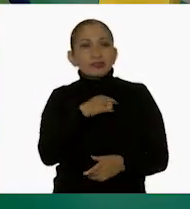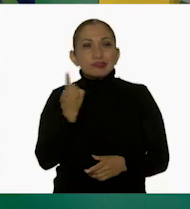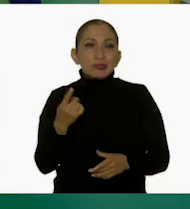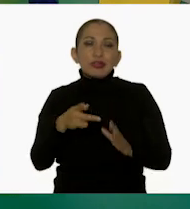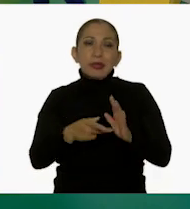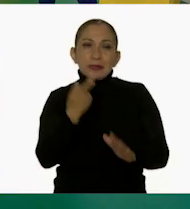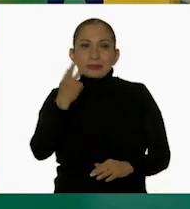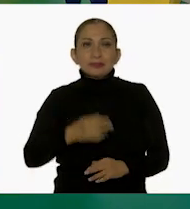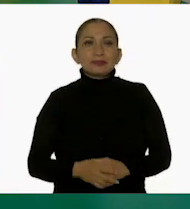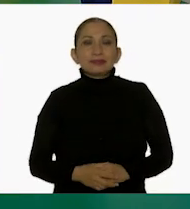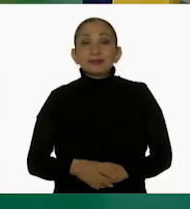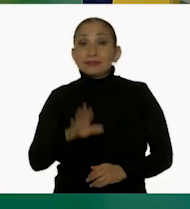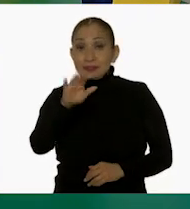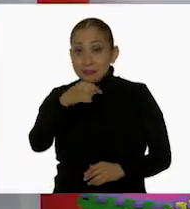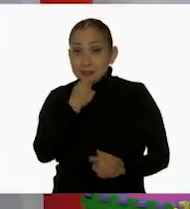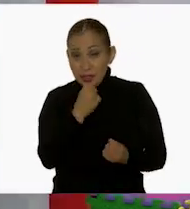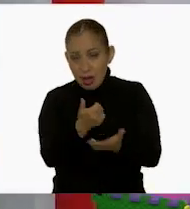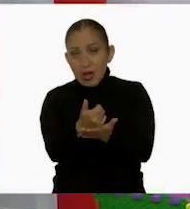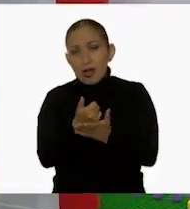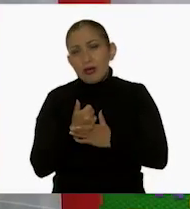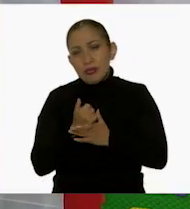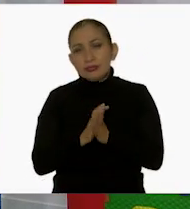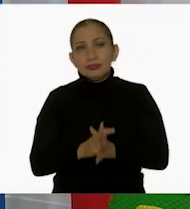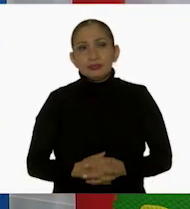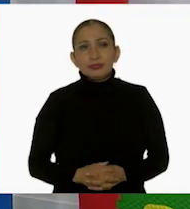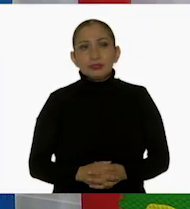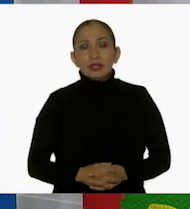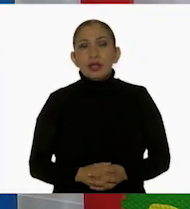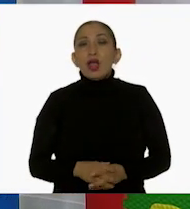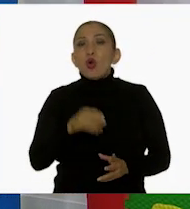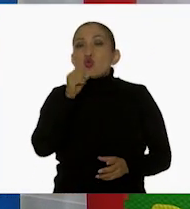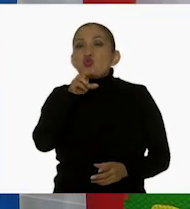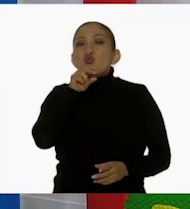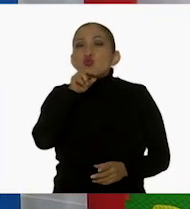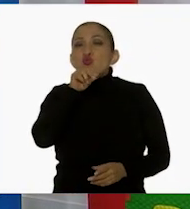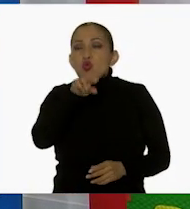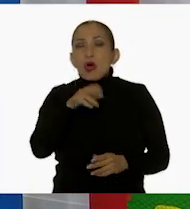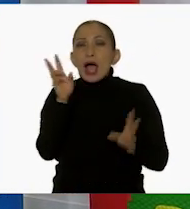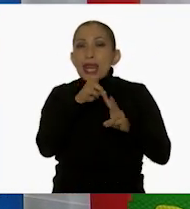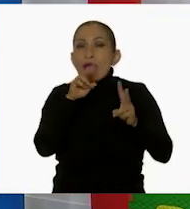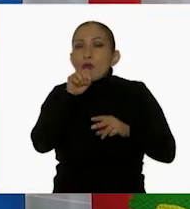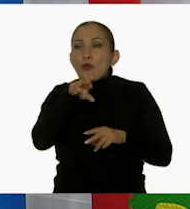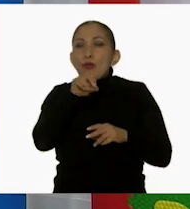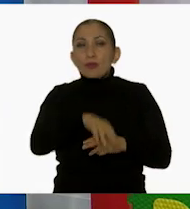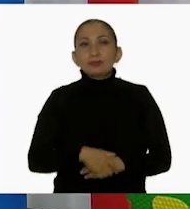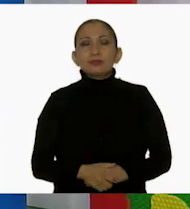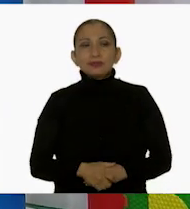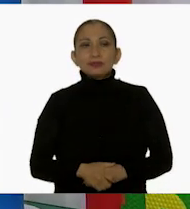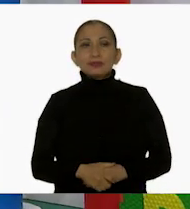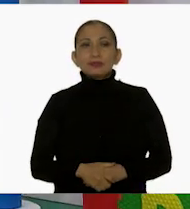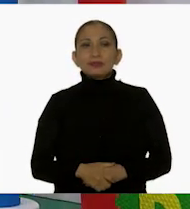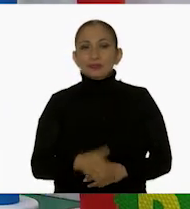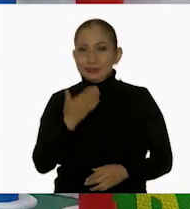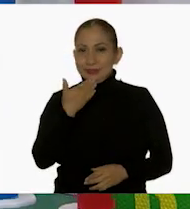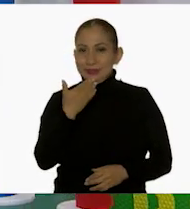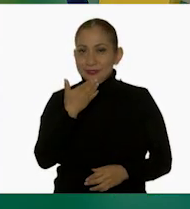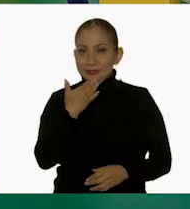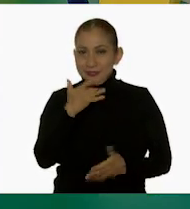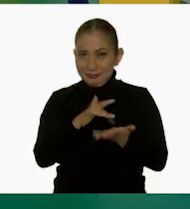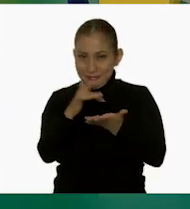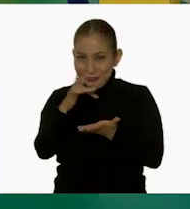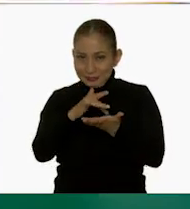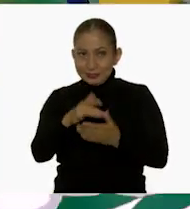Nuevamente. Niñas y niños, ayúdenme. Sóplenle, sóplenle. Ok. Muy bien. Les